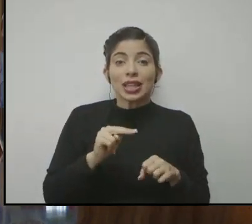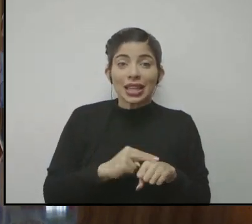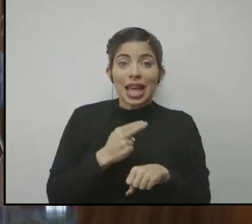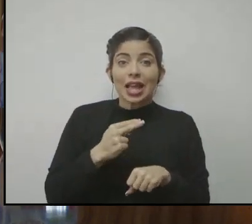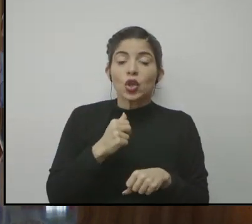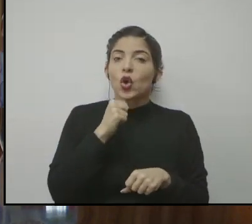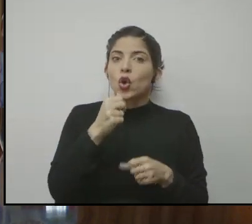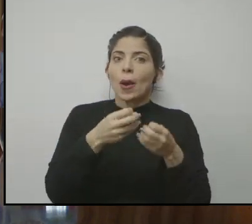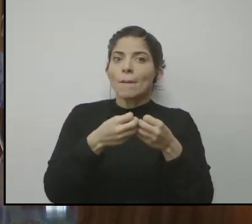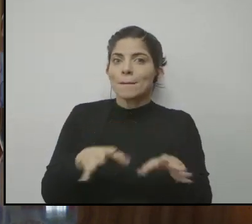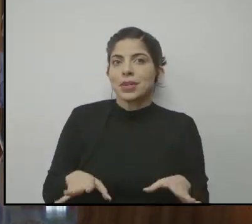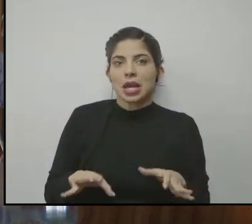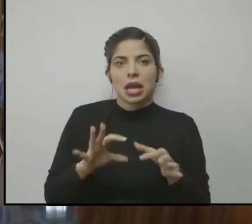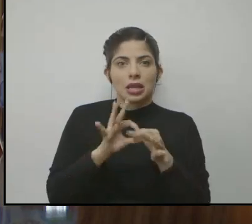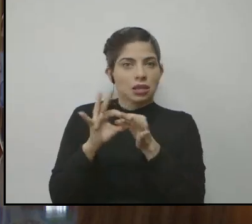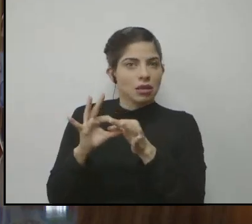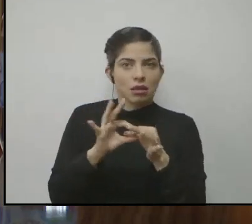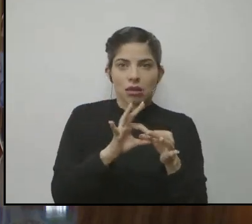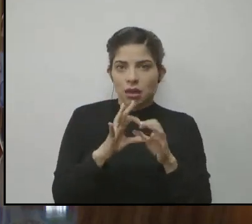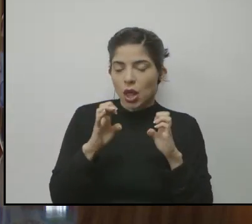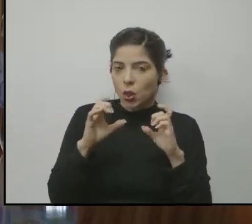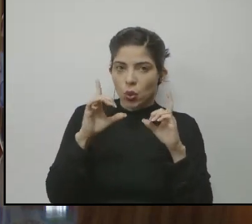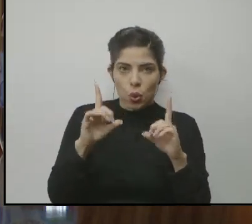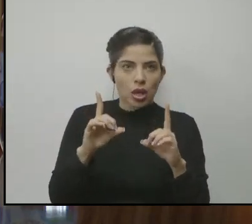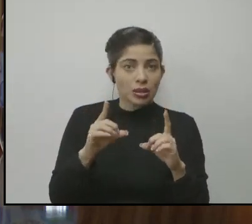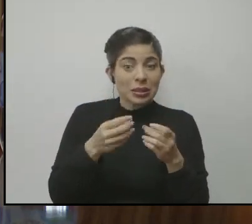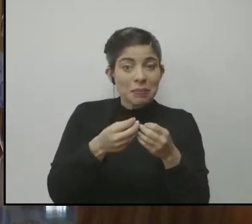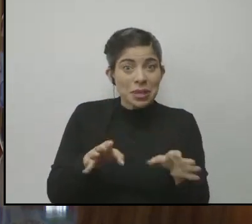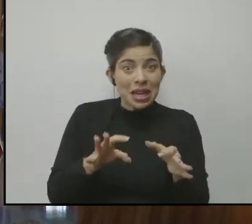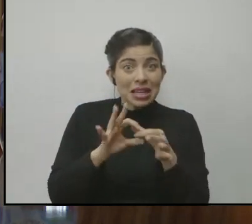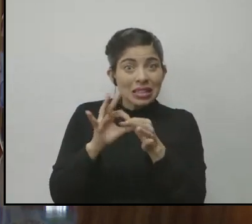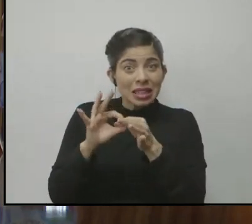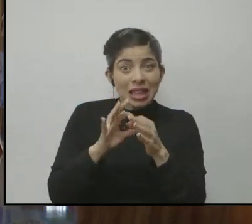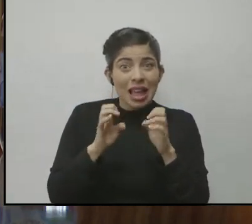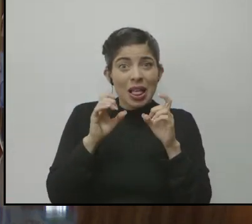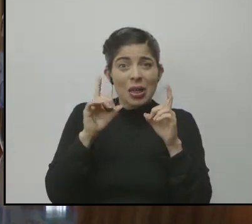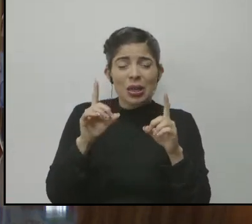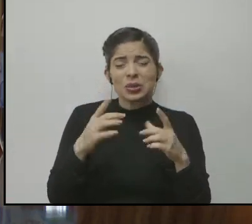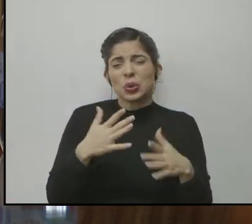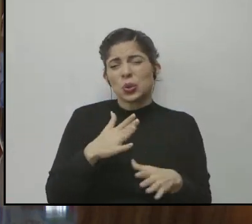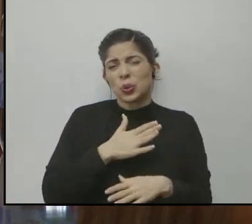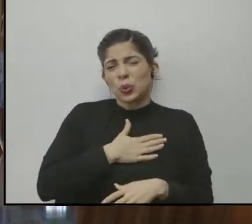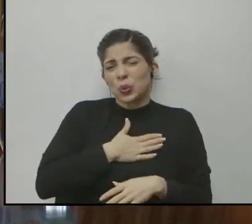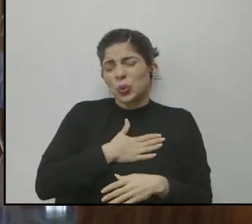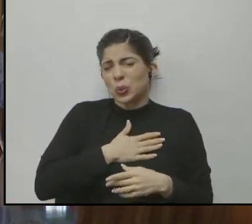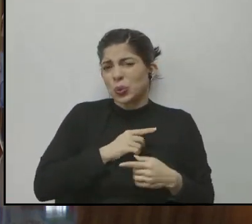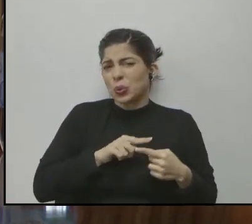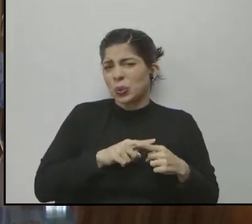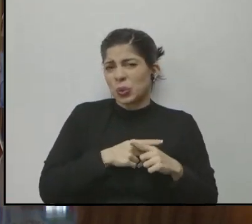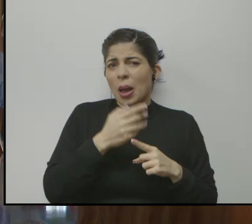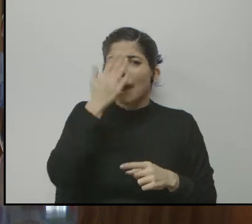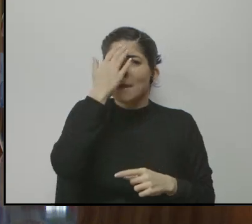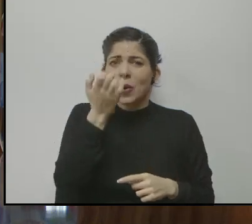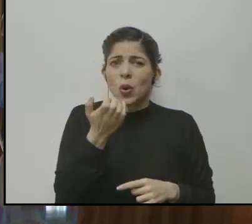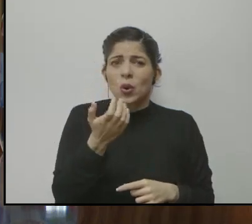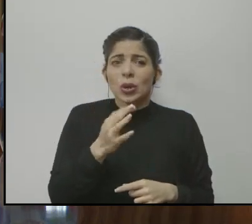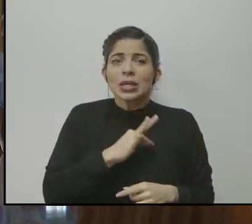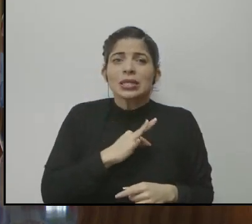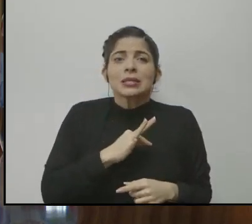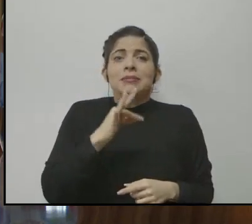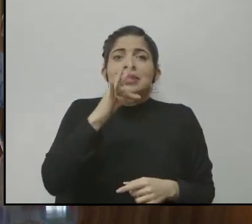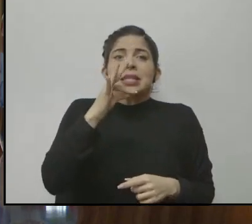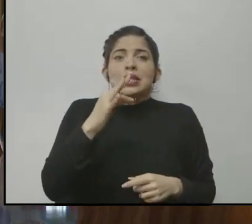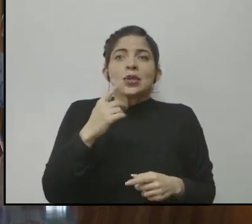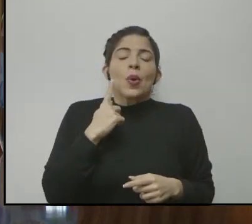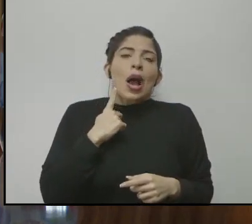nietos no pierdan el vínculo con la educación, perder ese vínculo sería muy muy lamentable, ¿por qué? porque es el espíritu,